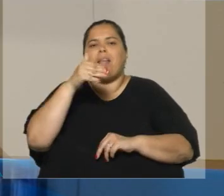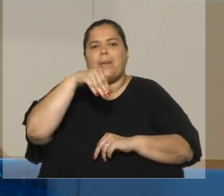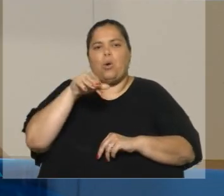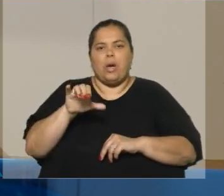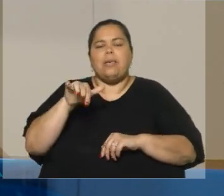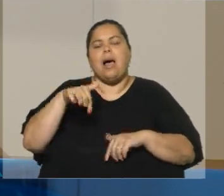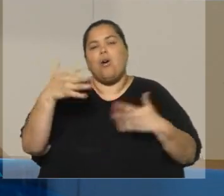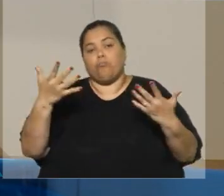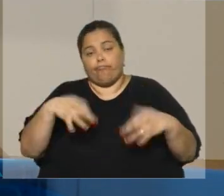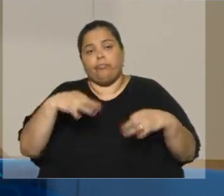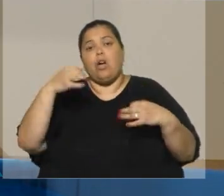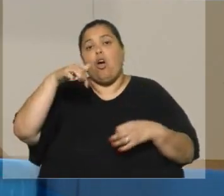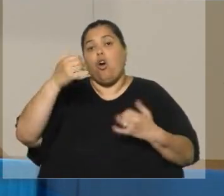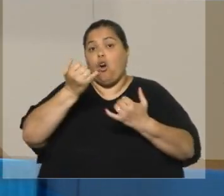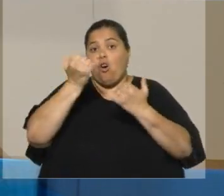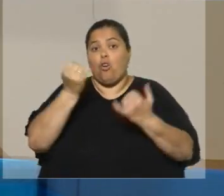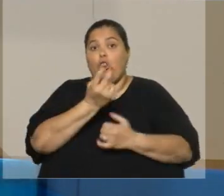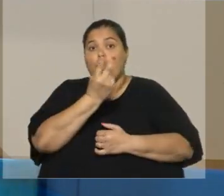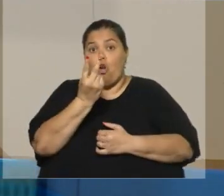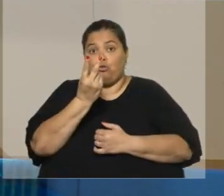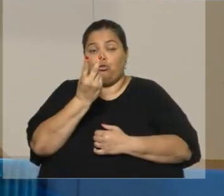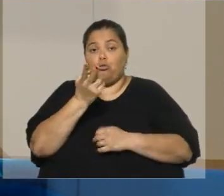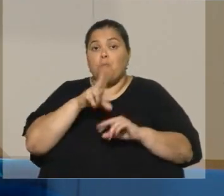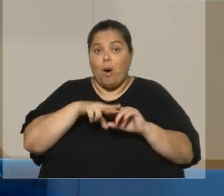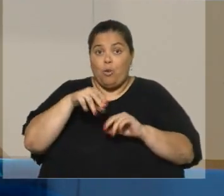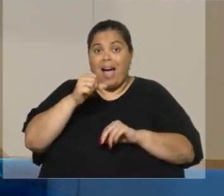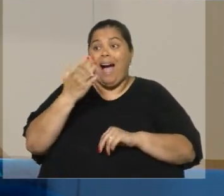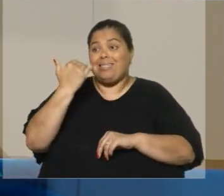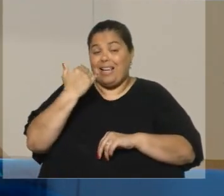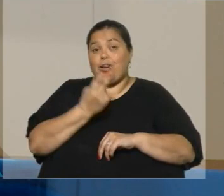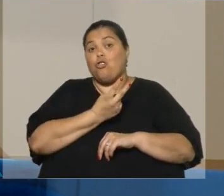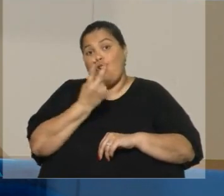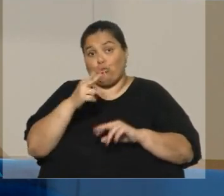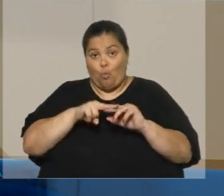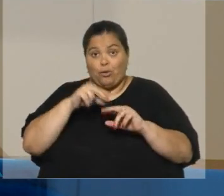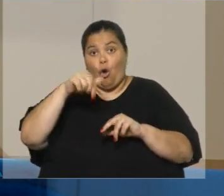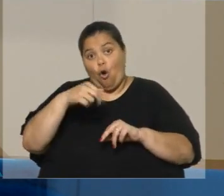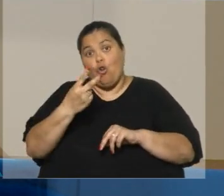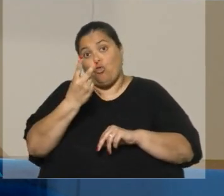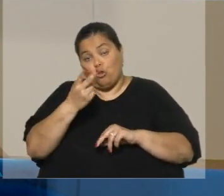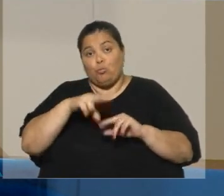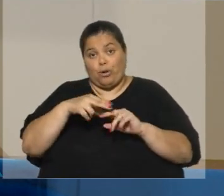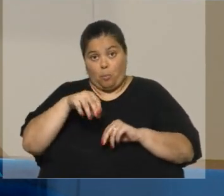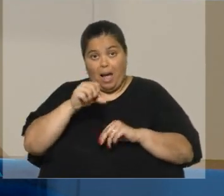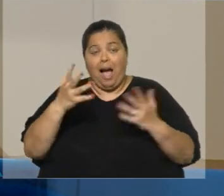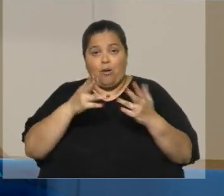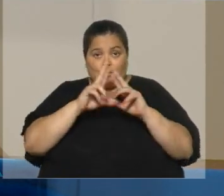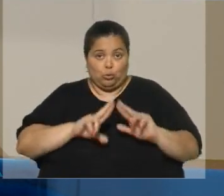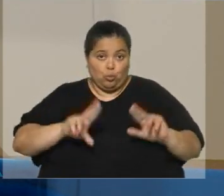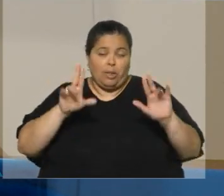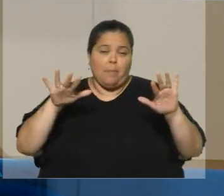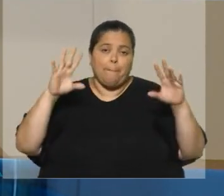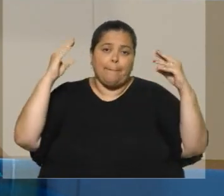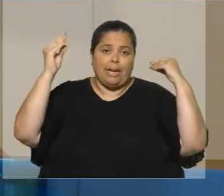Efectivamente, en el día de hoy hubo dos muertos más, ayer domingo habían dos. Así que Naciones Unidas está preocupada por el aumento de la